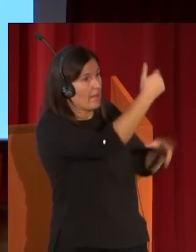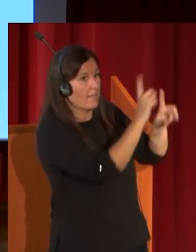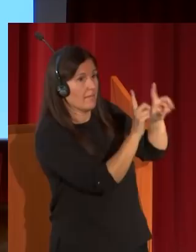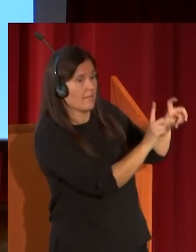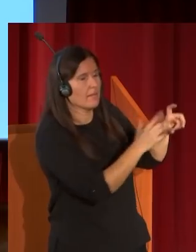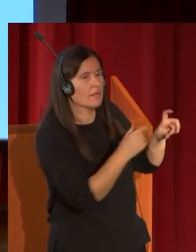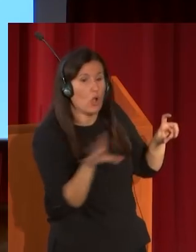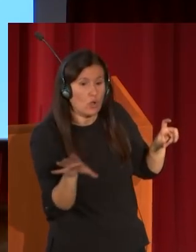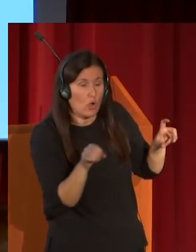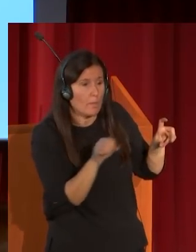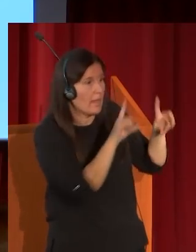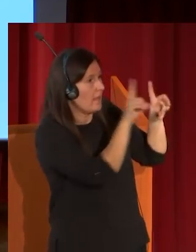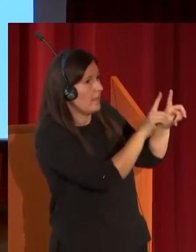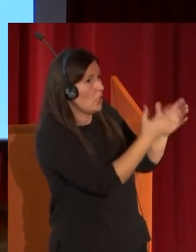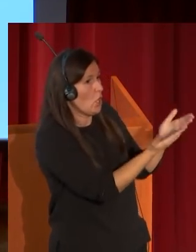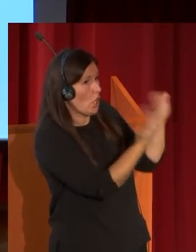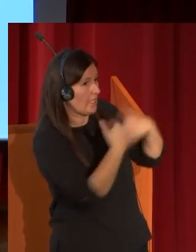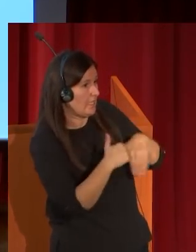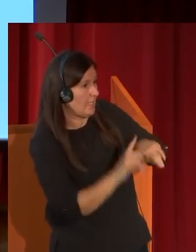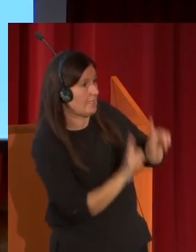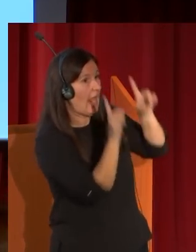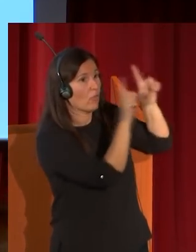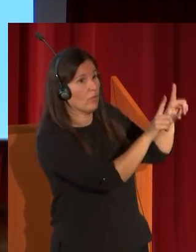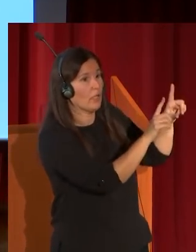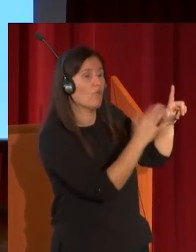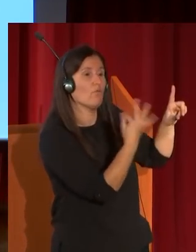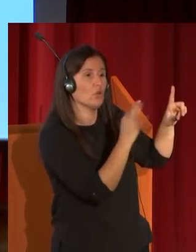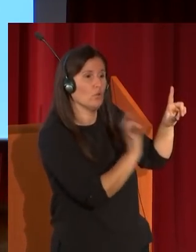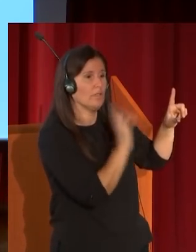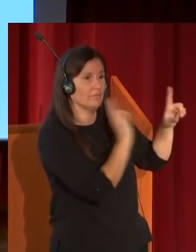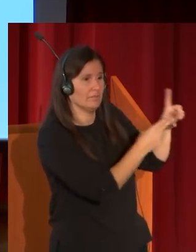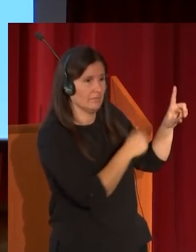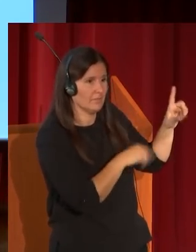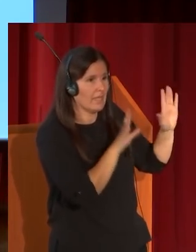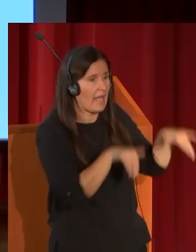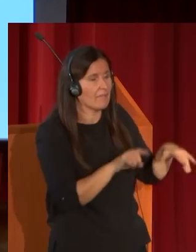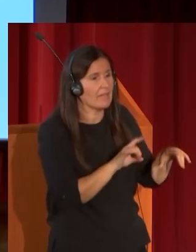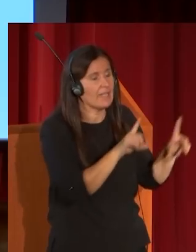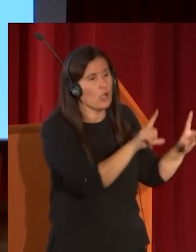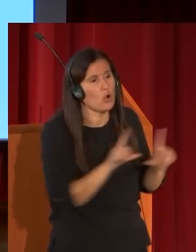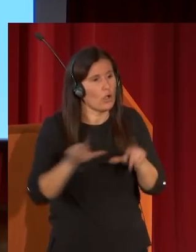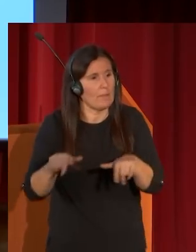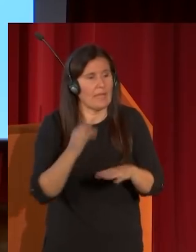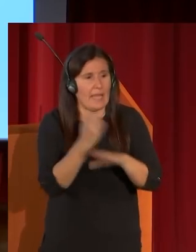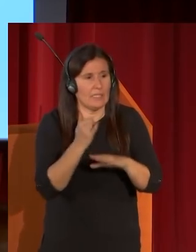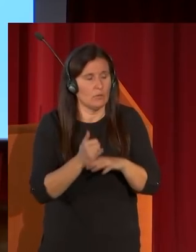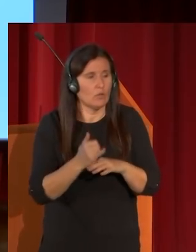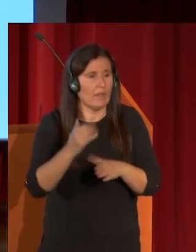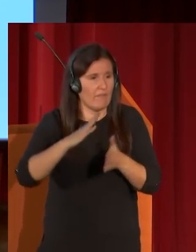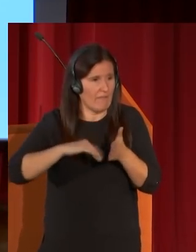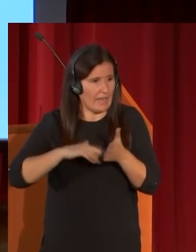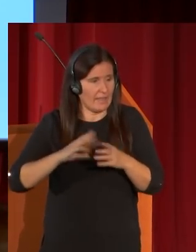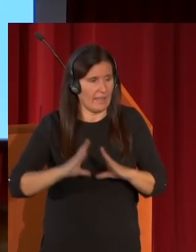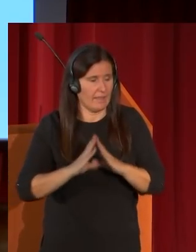compra lo retira y va a ser el azulejo Fortuny que acaba en el Instituto Valencia de Don Juan y que después de un